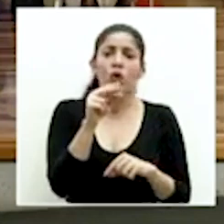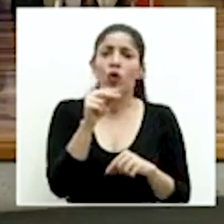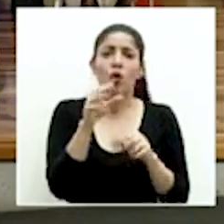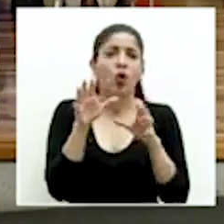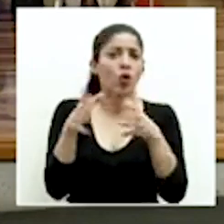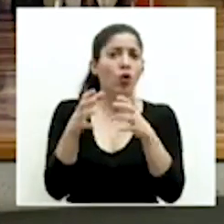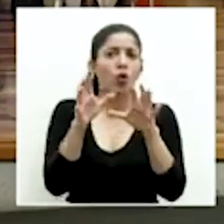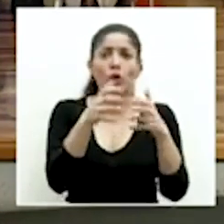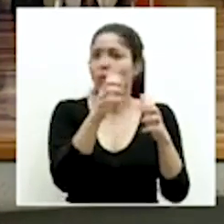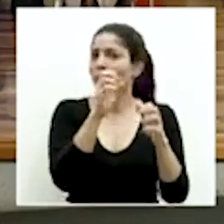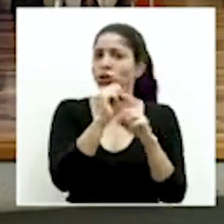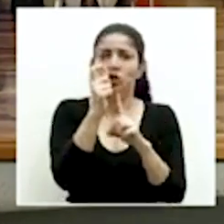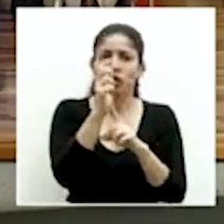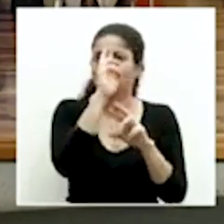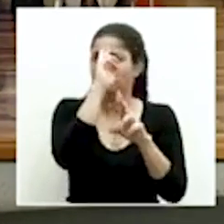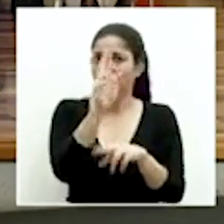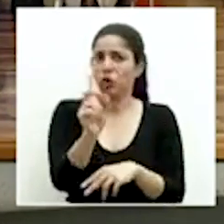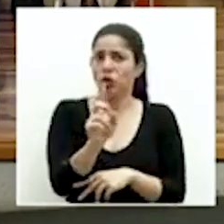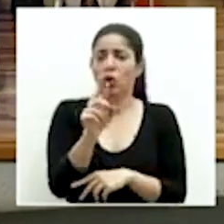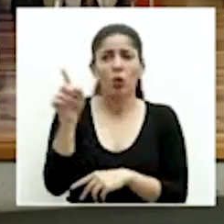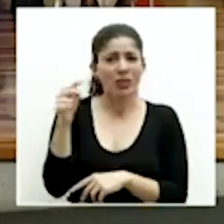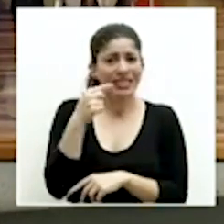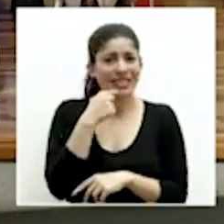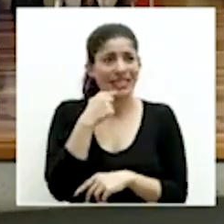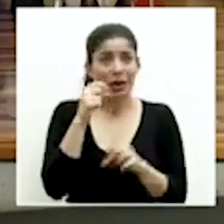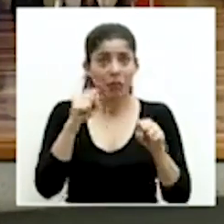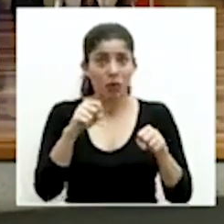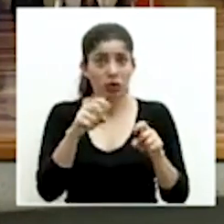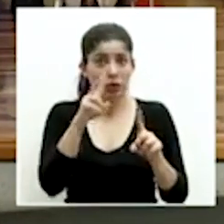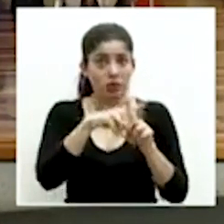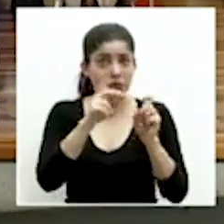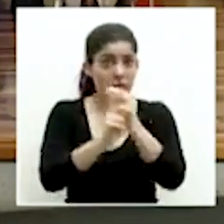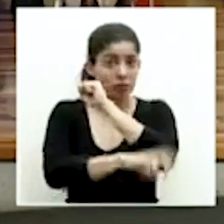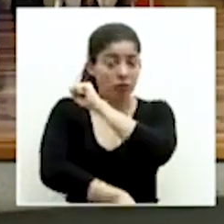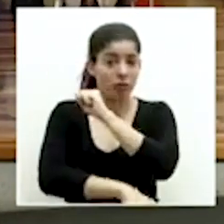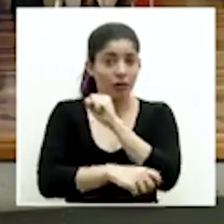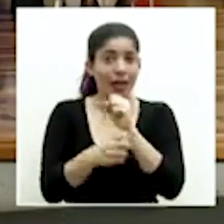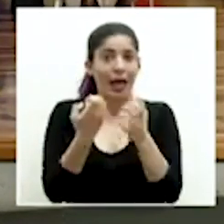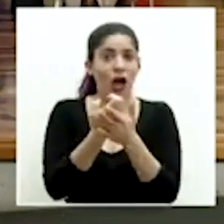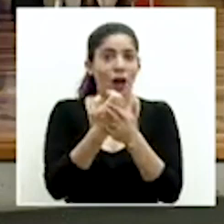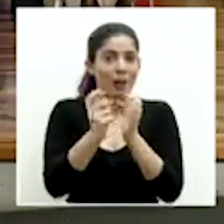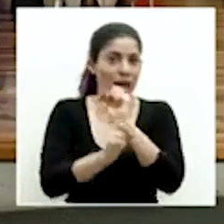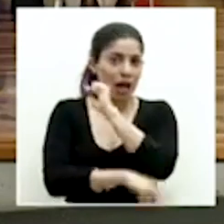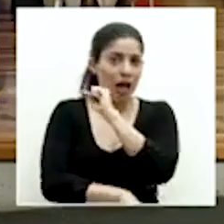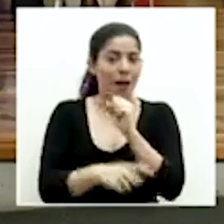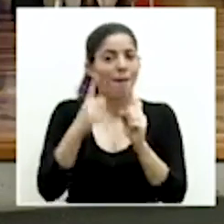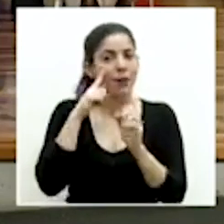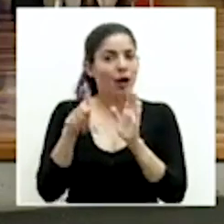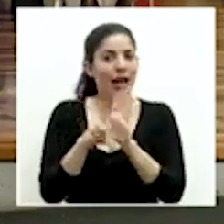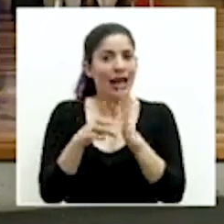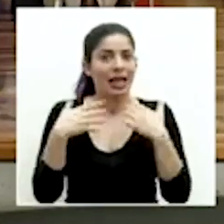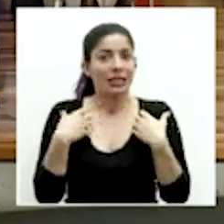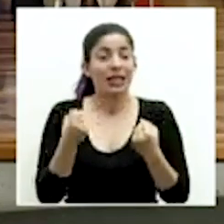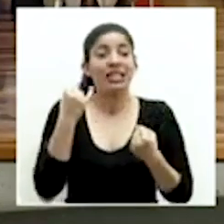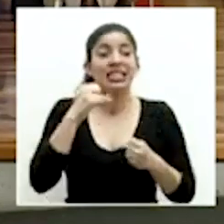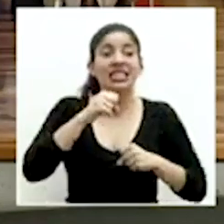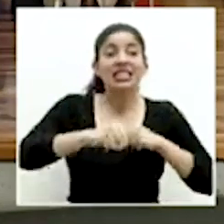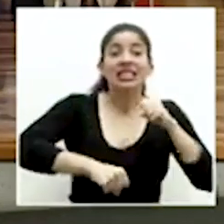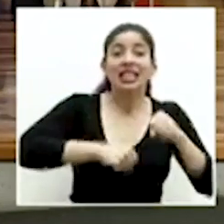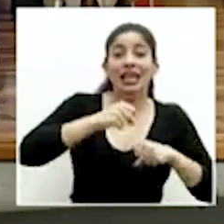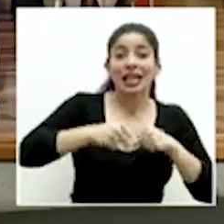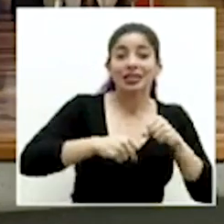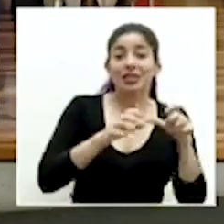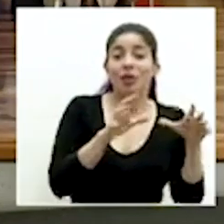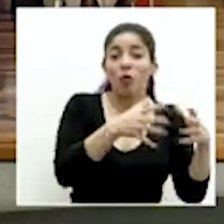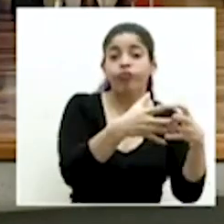burbujas sociales dicen ustedes que podrían aplicarse sanciones económicas basados en la ley de salud a los ciclistas que se mueven